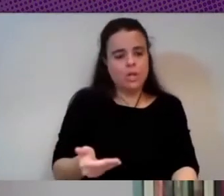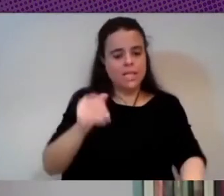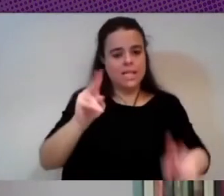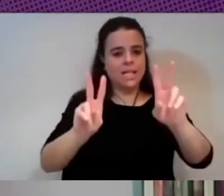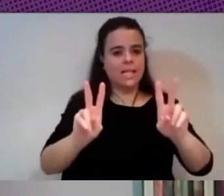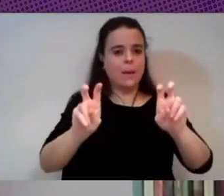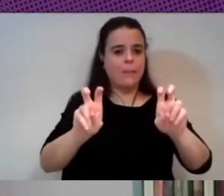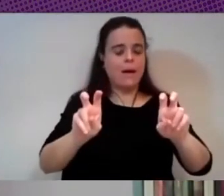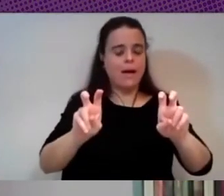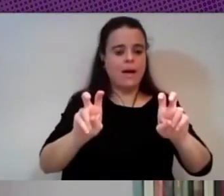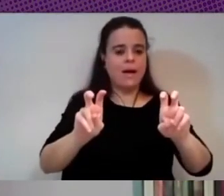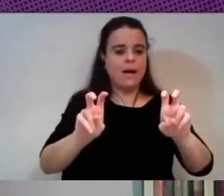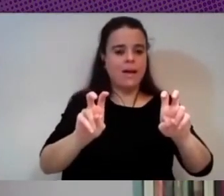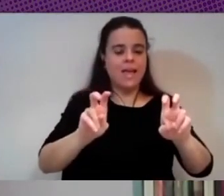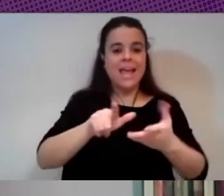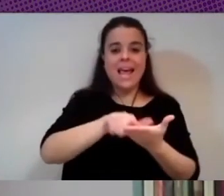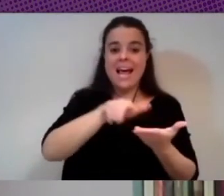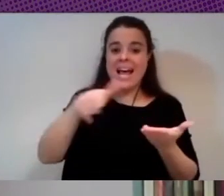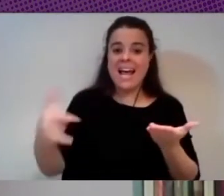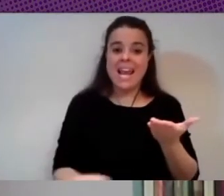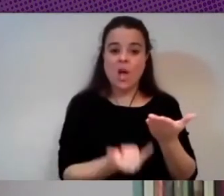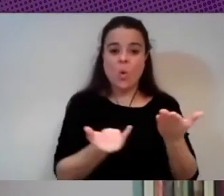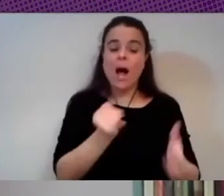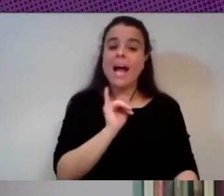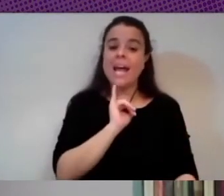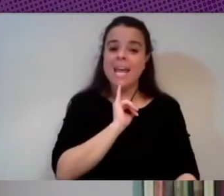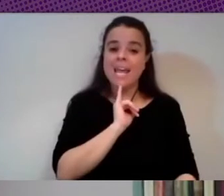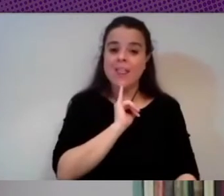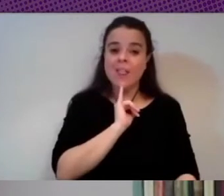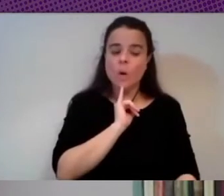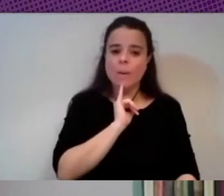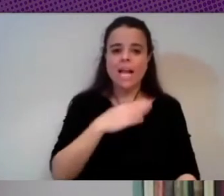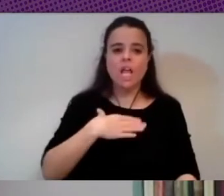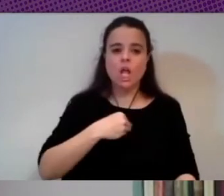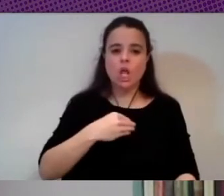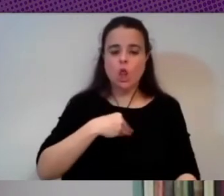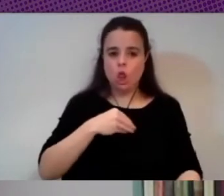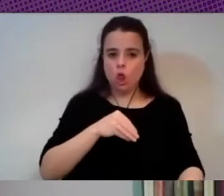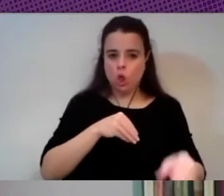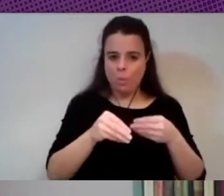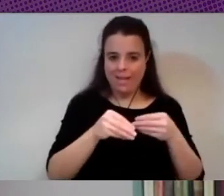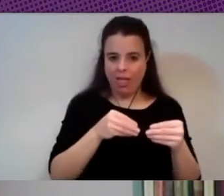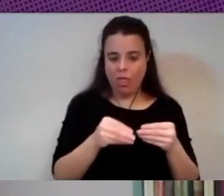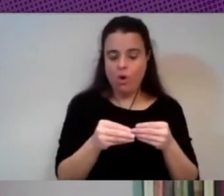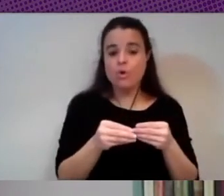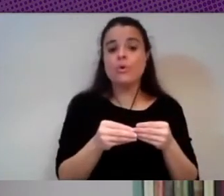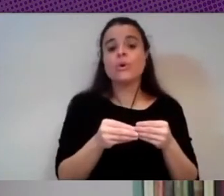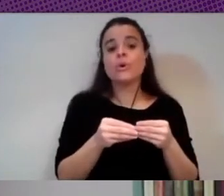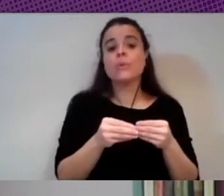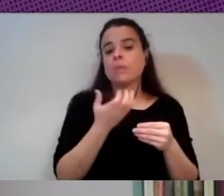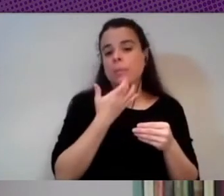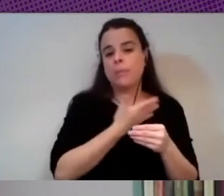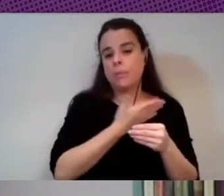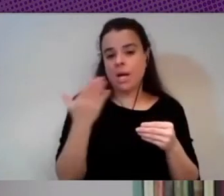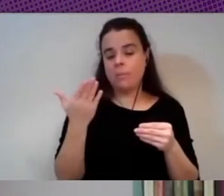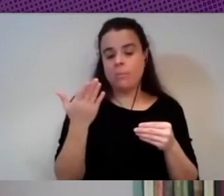el lenguaje el idioma y la y la documentación ¿no? nos encontramos por ejemplo uno